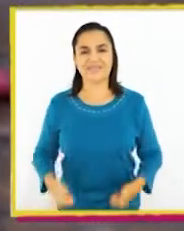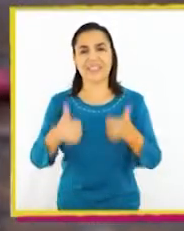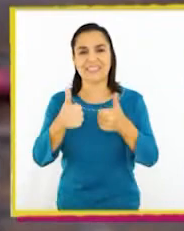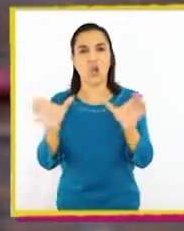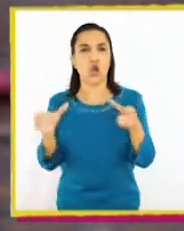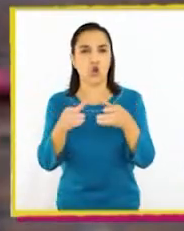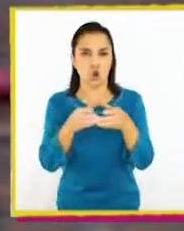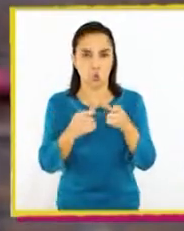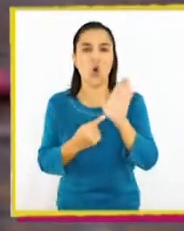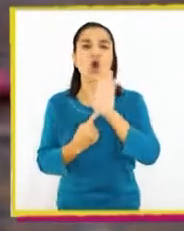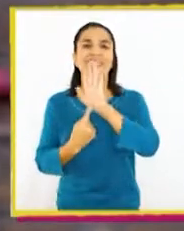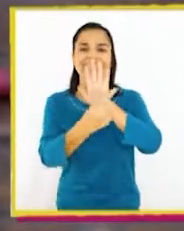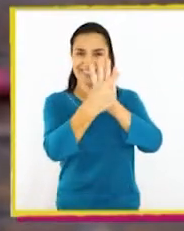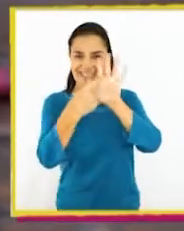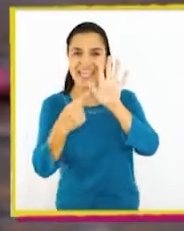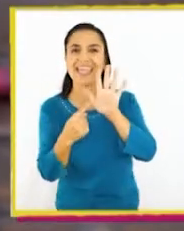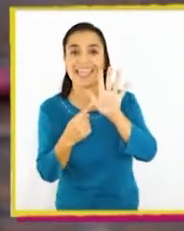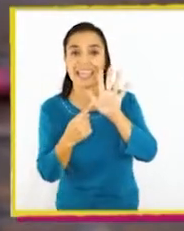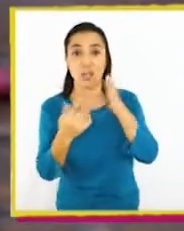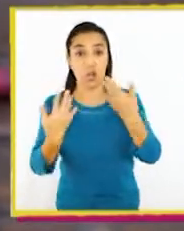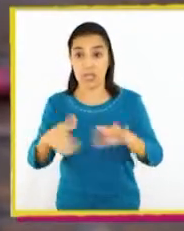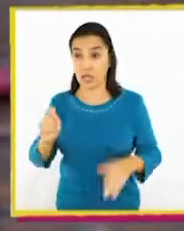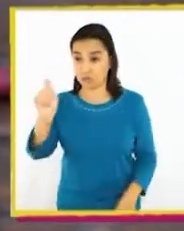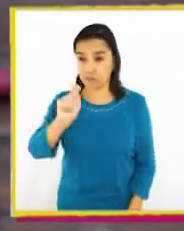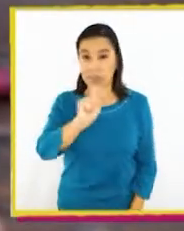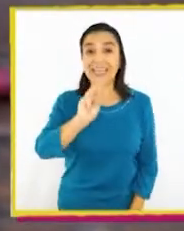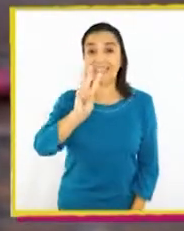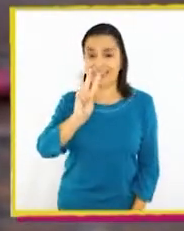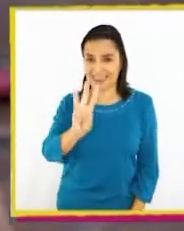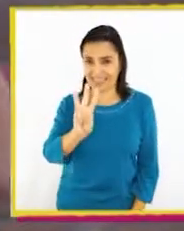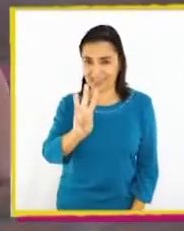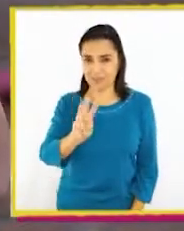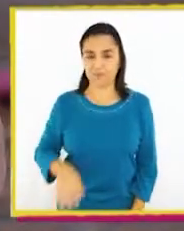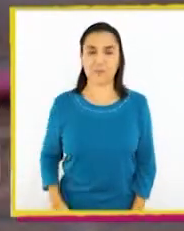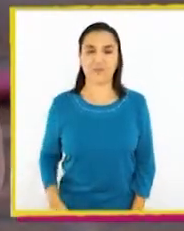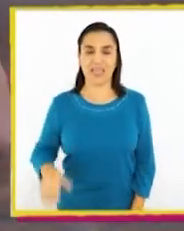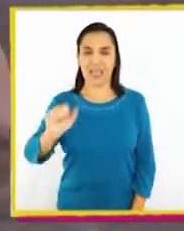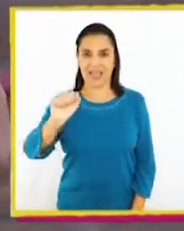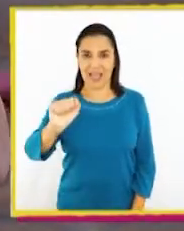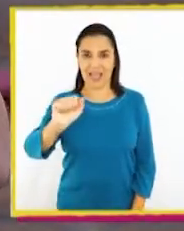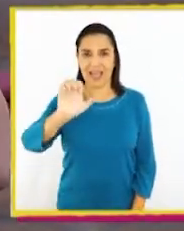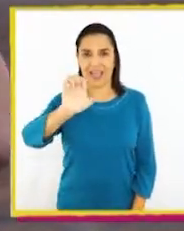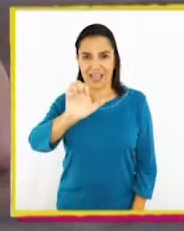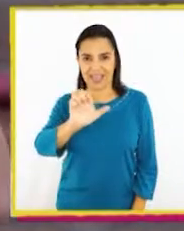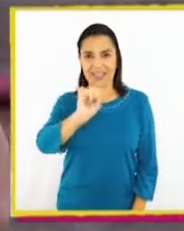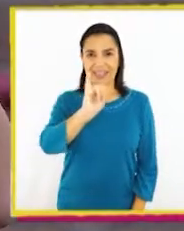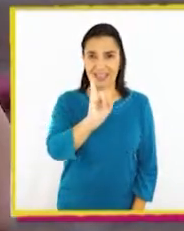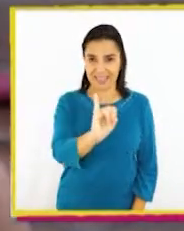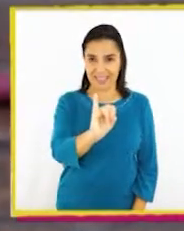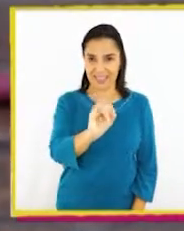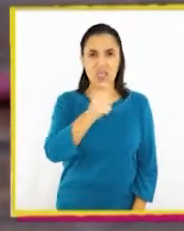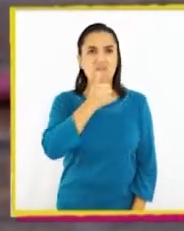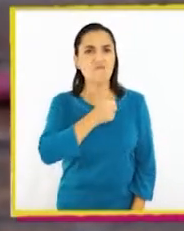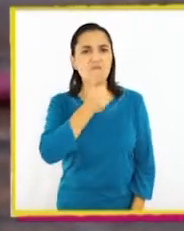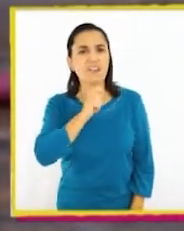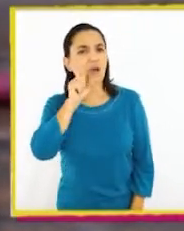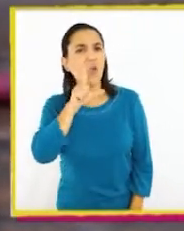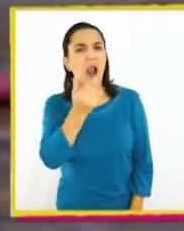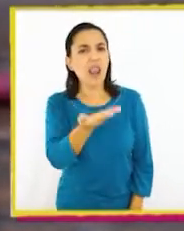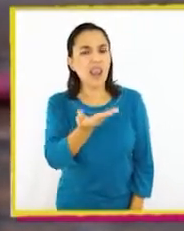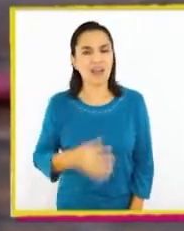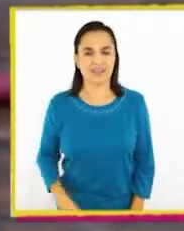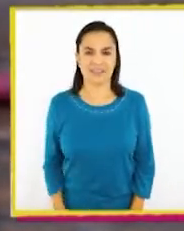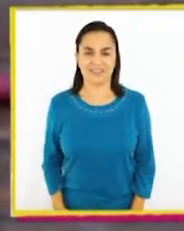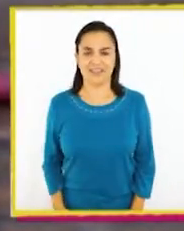¡Excelente! Son cinco y hemos escrito tres. A, E, I. ¿Cuáles faltan?